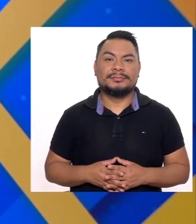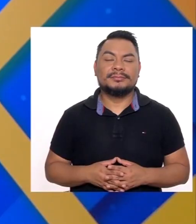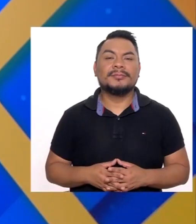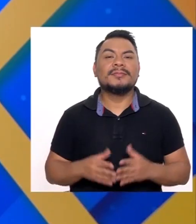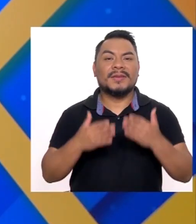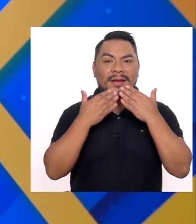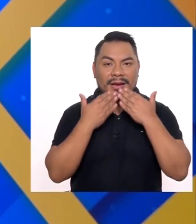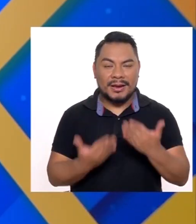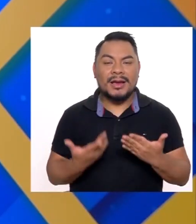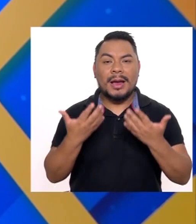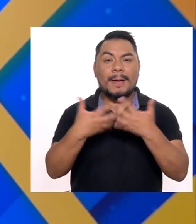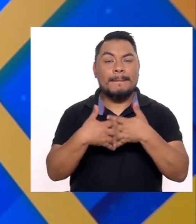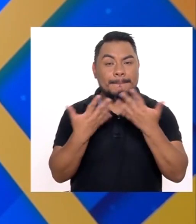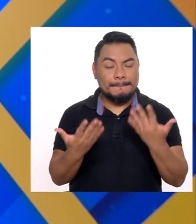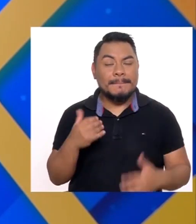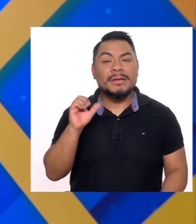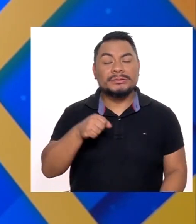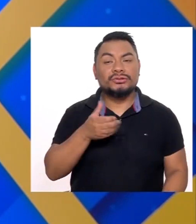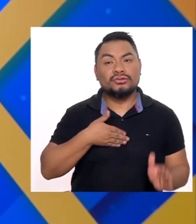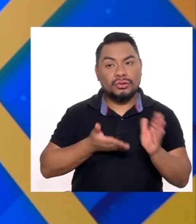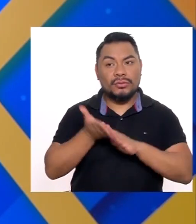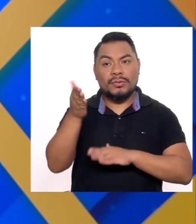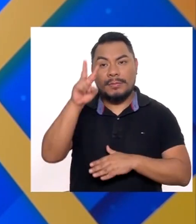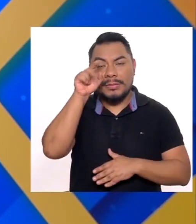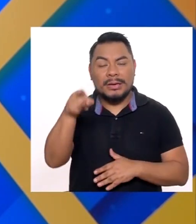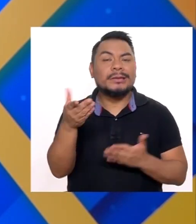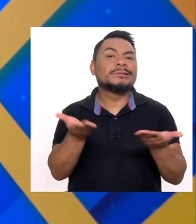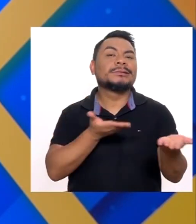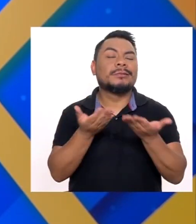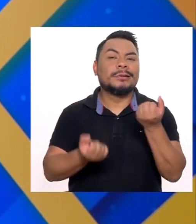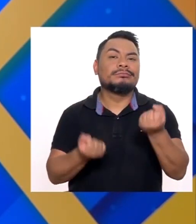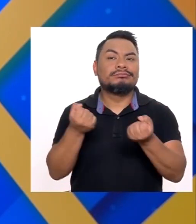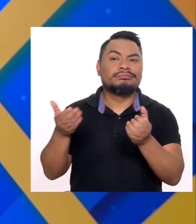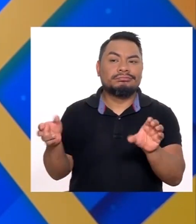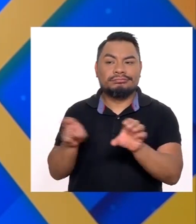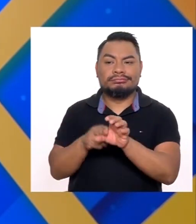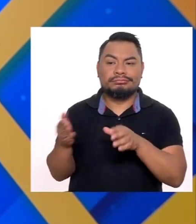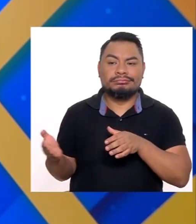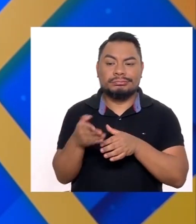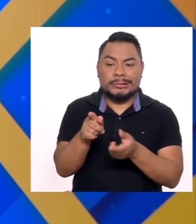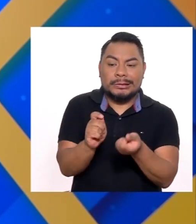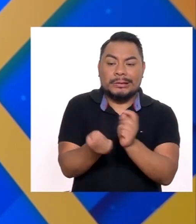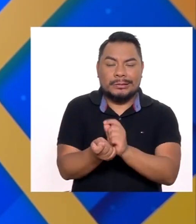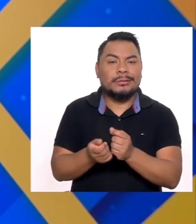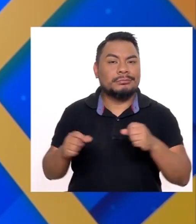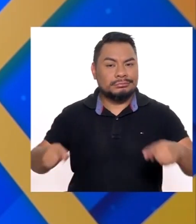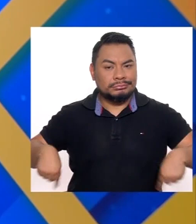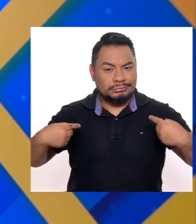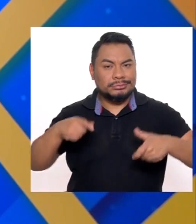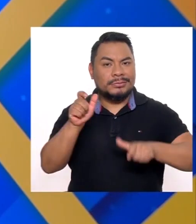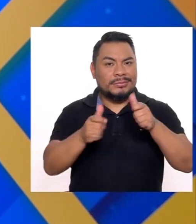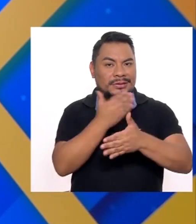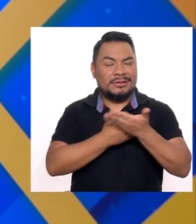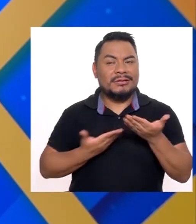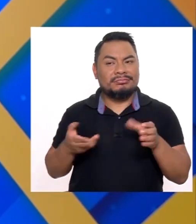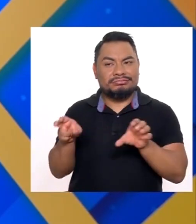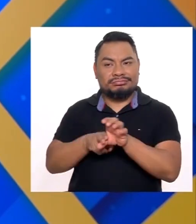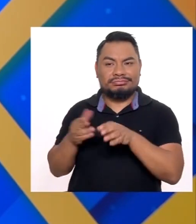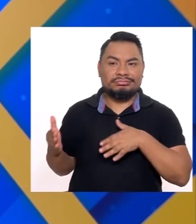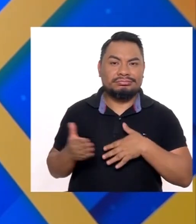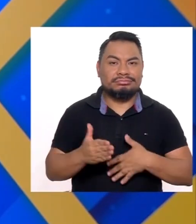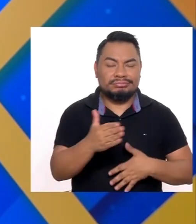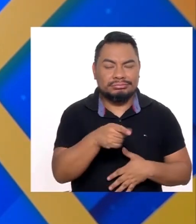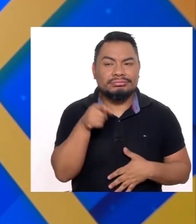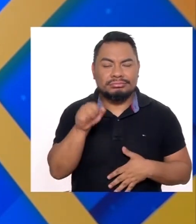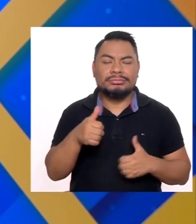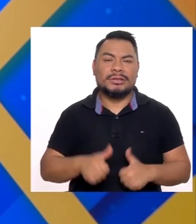Gracias a la empresa Yo voy Perú Por el servicio de transporte Adaptado Que brinda a las personas Con discapacidad